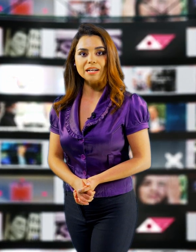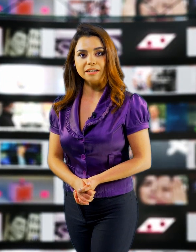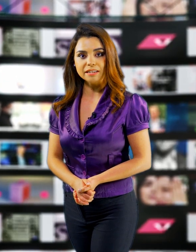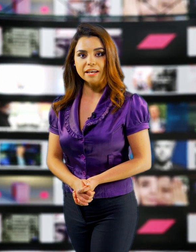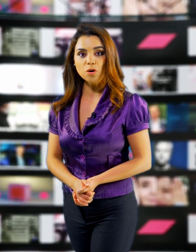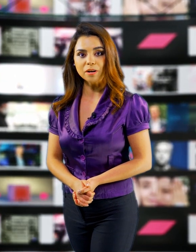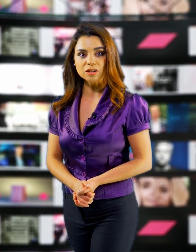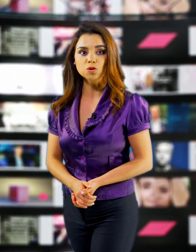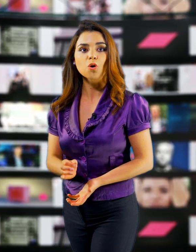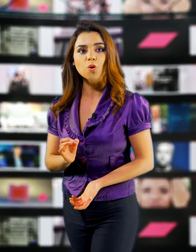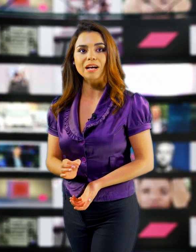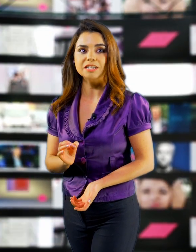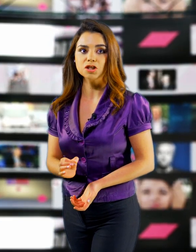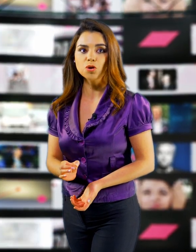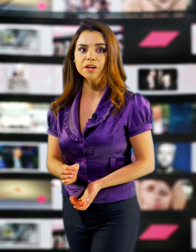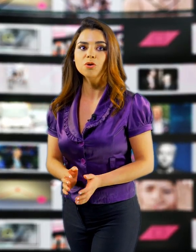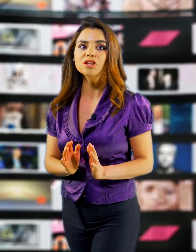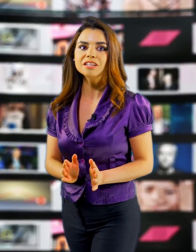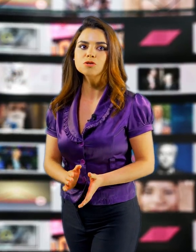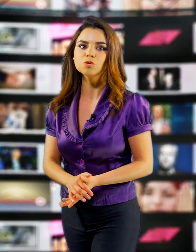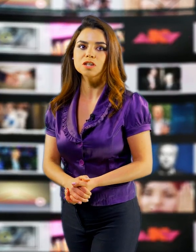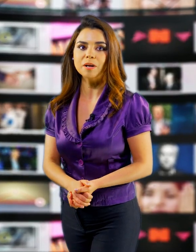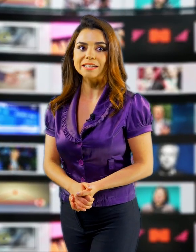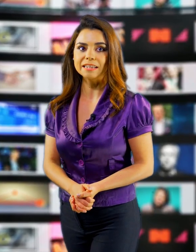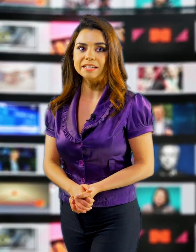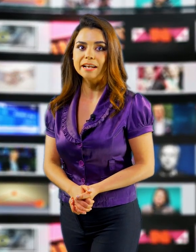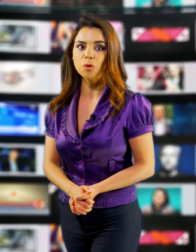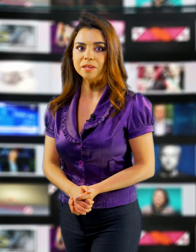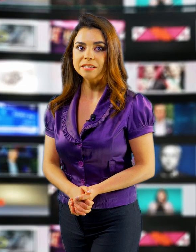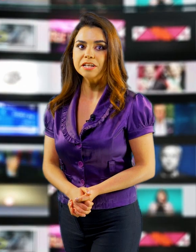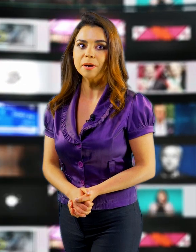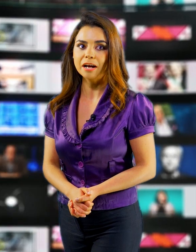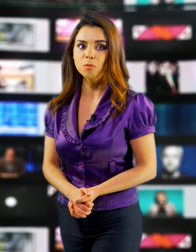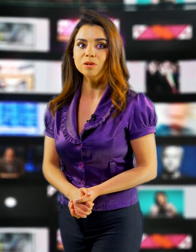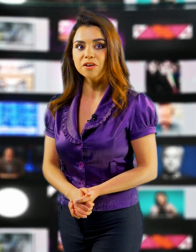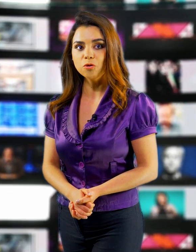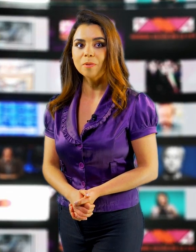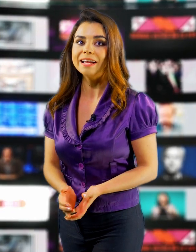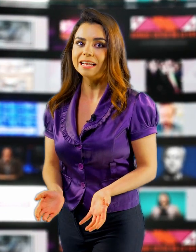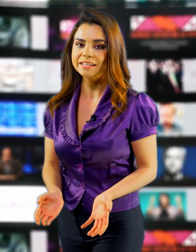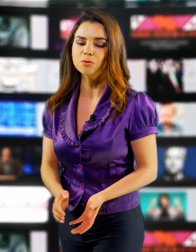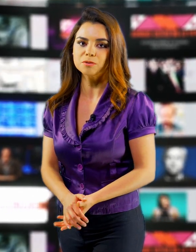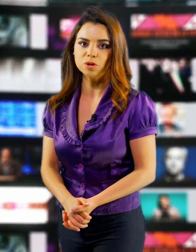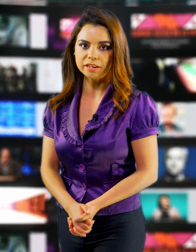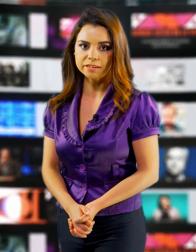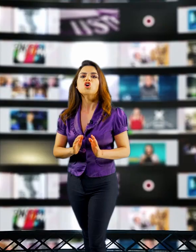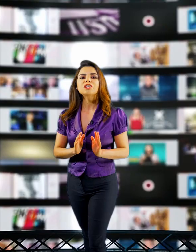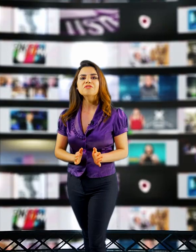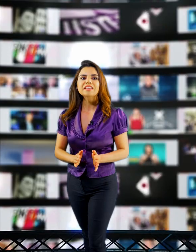comentó que la Secretaría de Gobernación, Olga Sánchez Cordero, tiene instrucciones para que se analice la conveniencia de llevar a cabo una reforma en las leyes